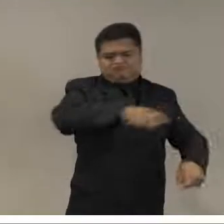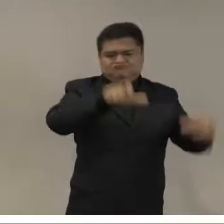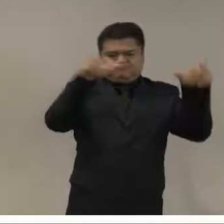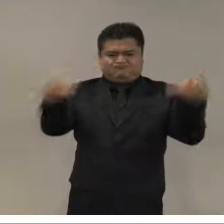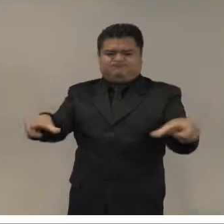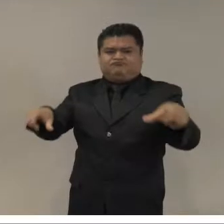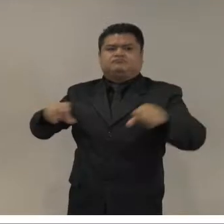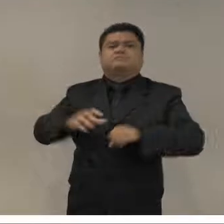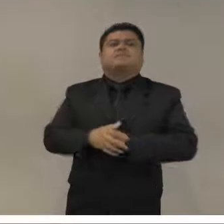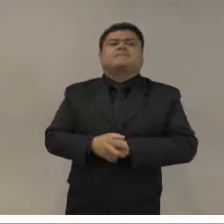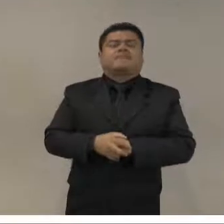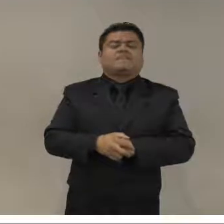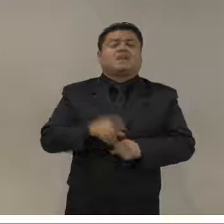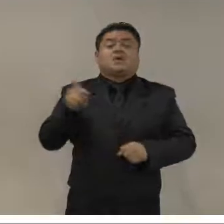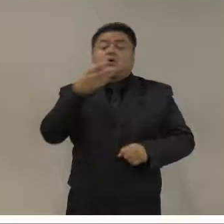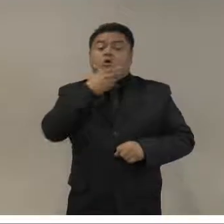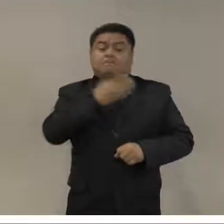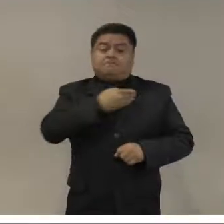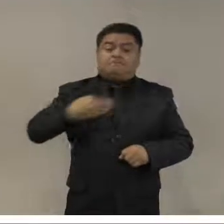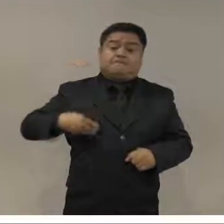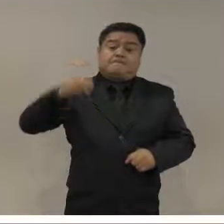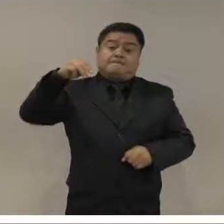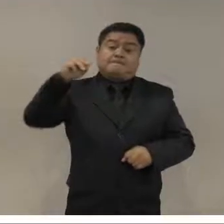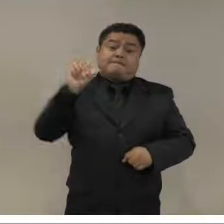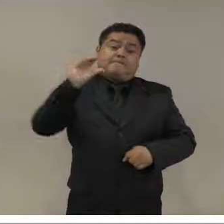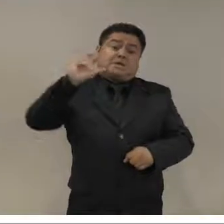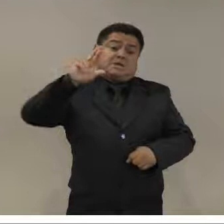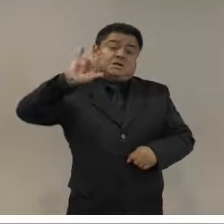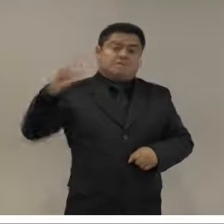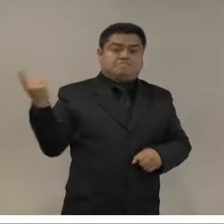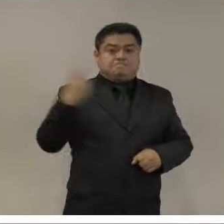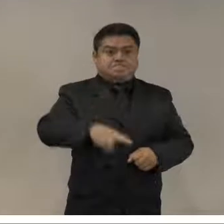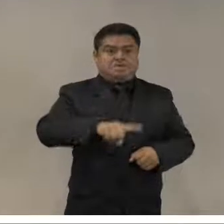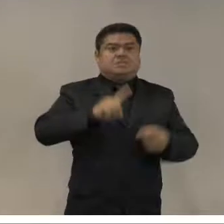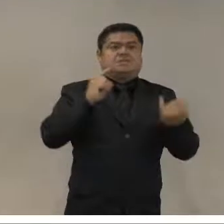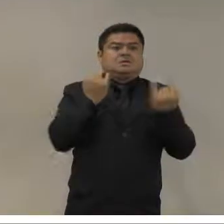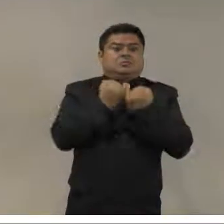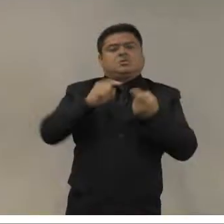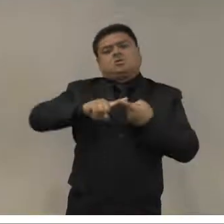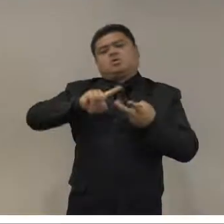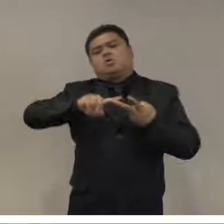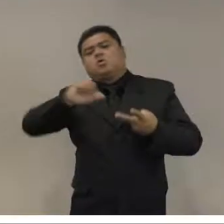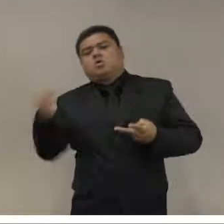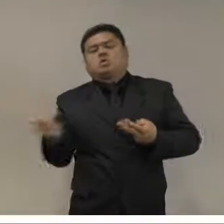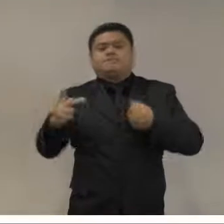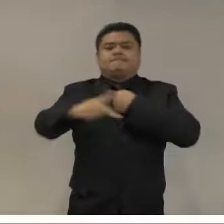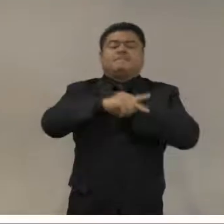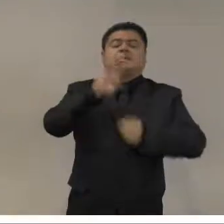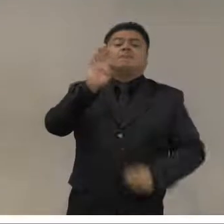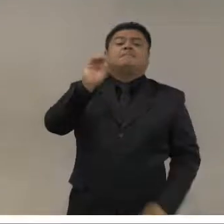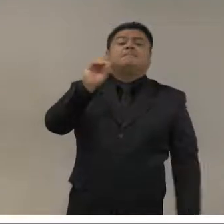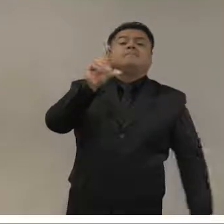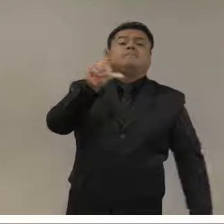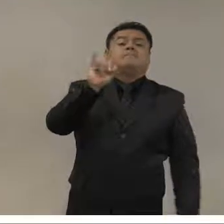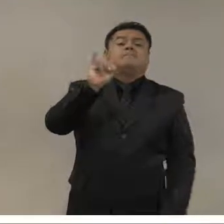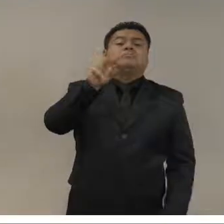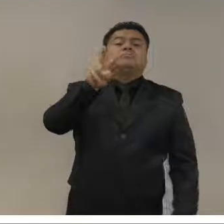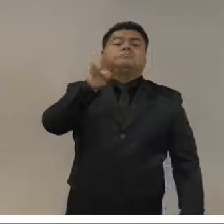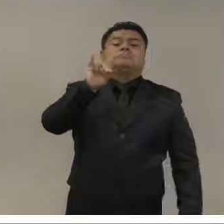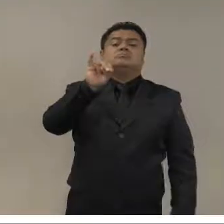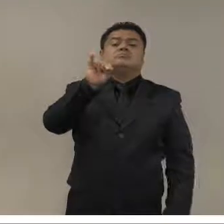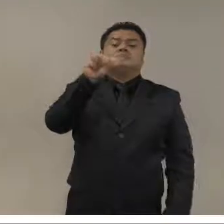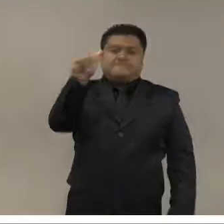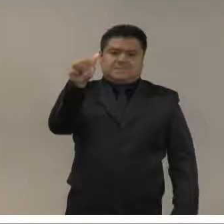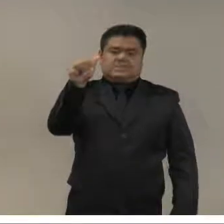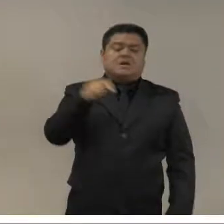gobierno de Macri. En Bolivia no es tan fuerte, pero sí los militares están viéndose mucho más involucrados en programas de